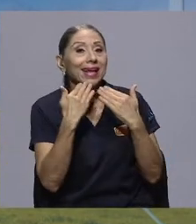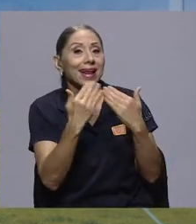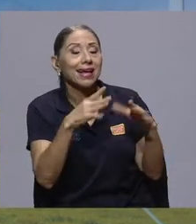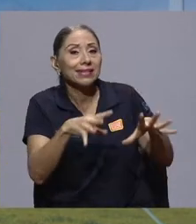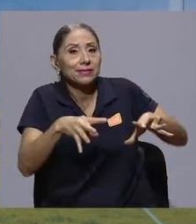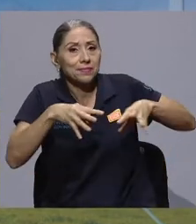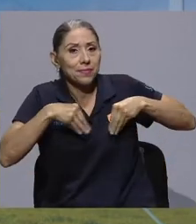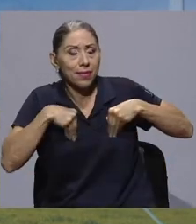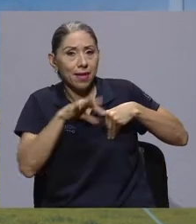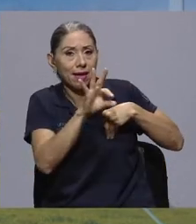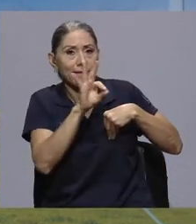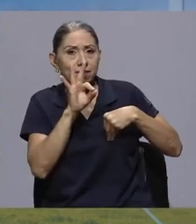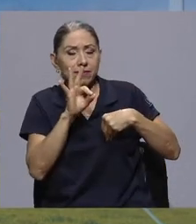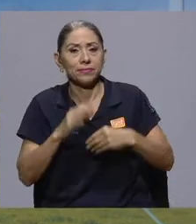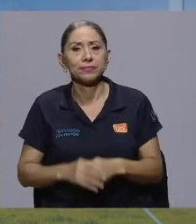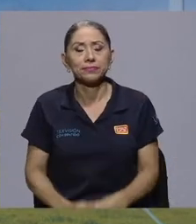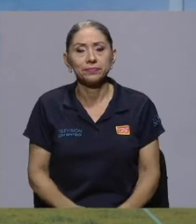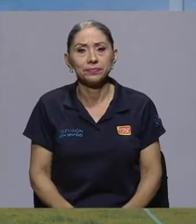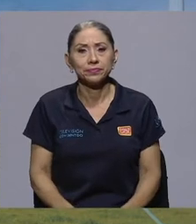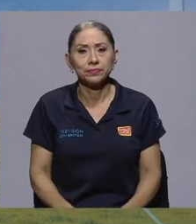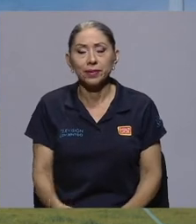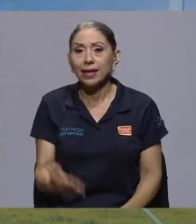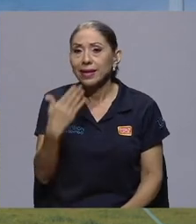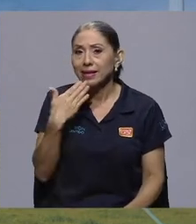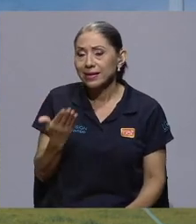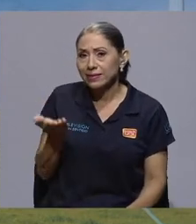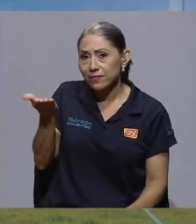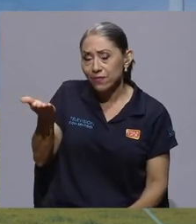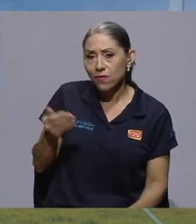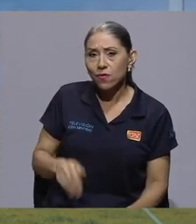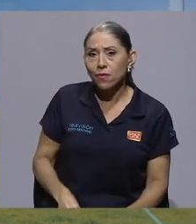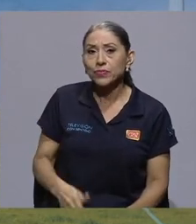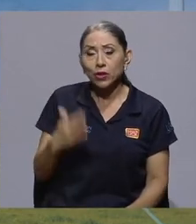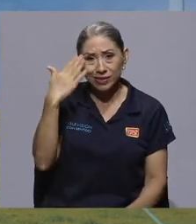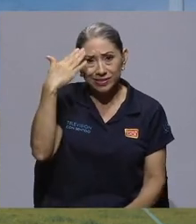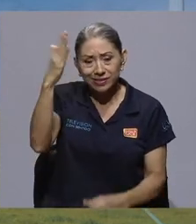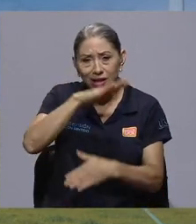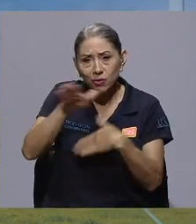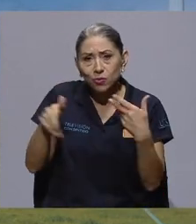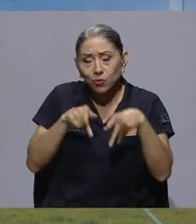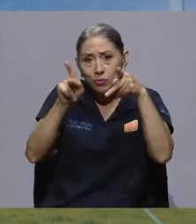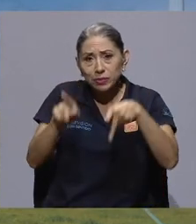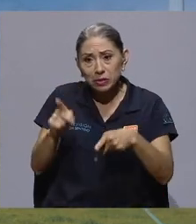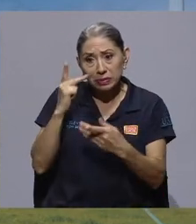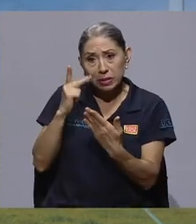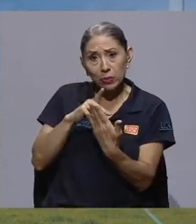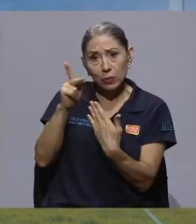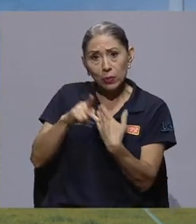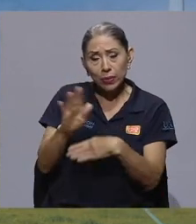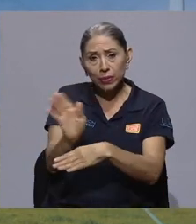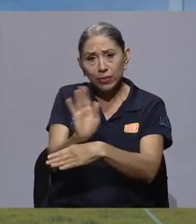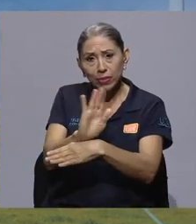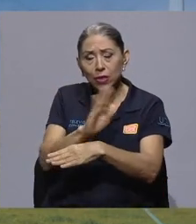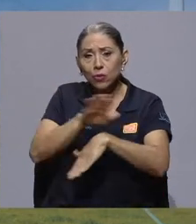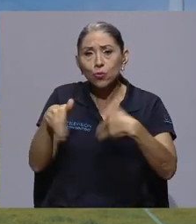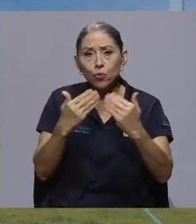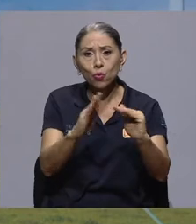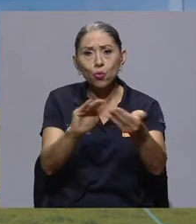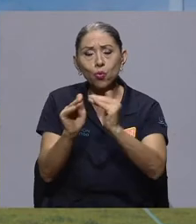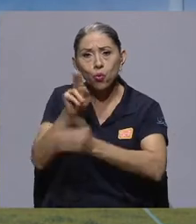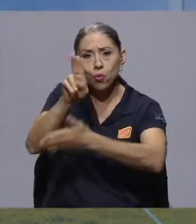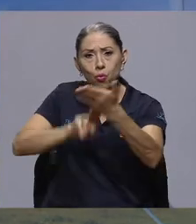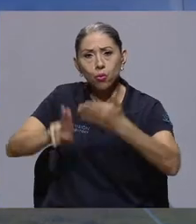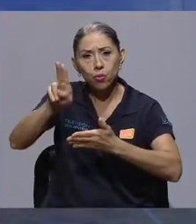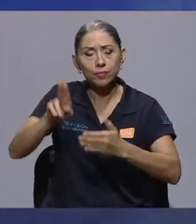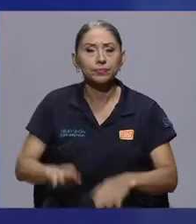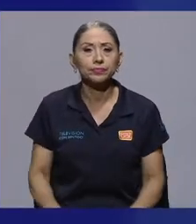la invitación. Gracias a vos, Ronald, y un saludo para todos los televidentes y toda la comunidad universitaria. Bueno,